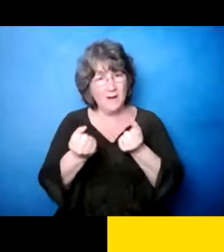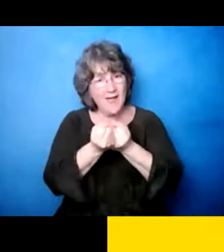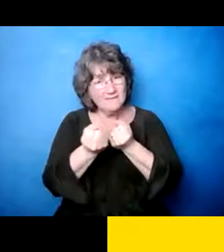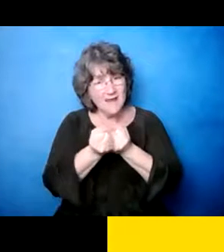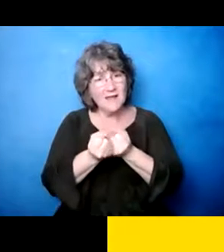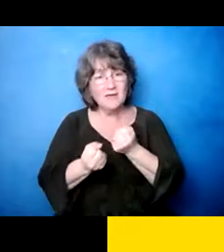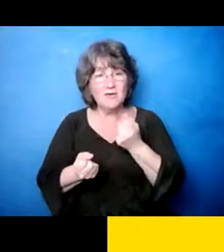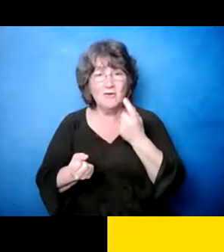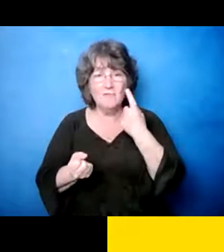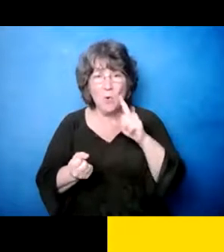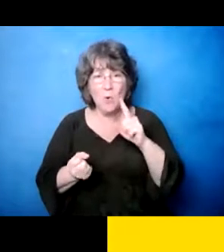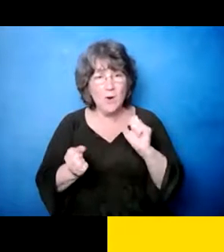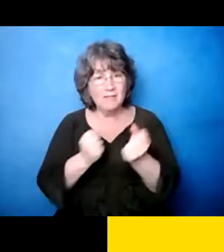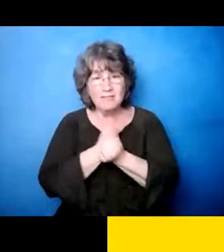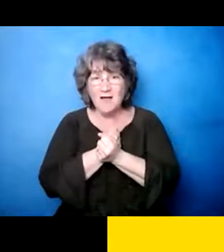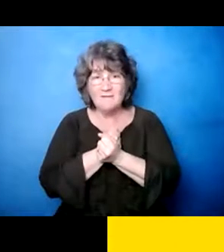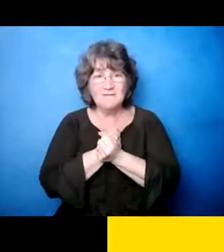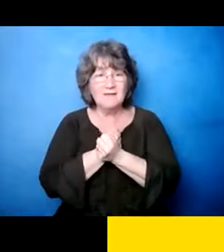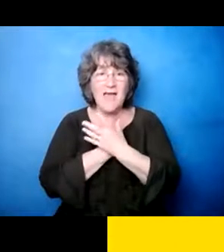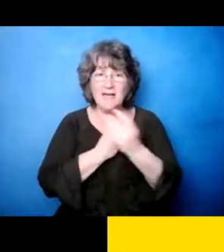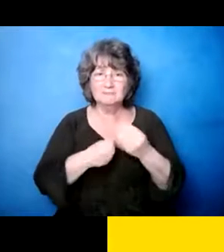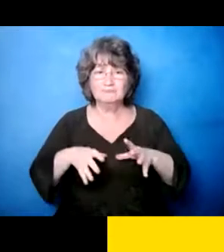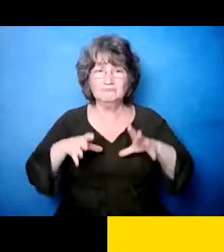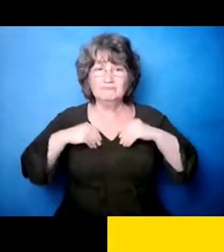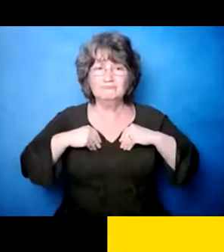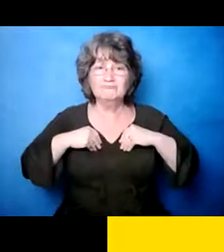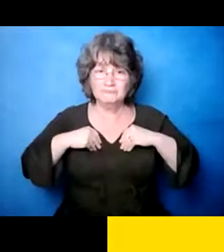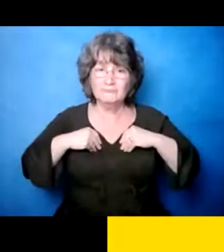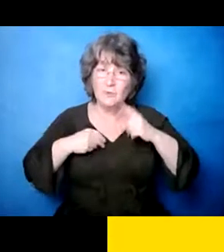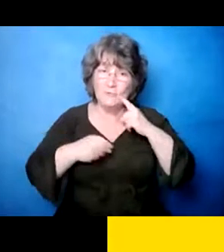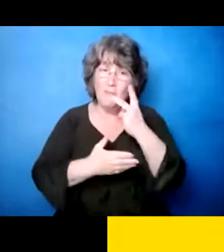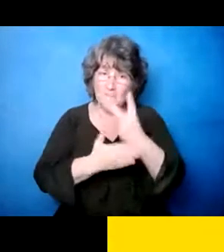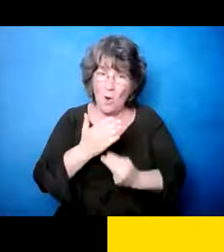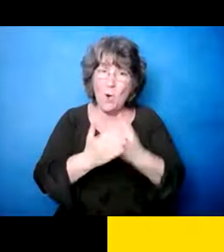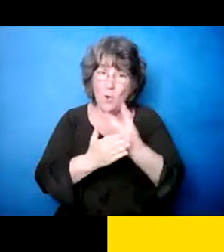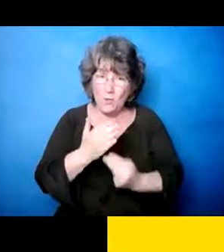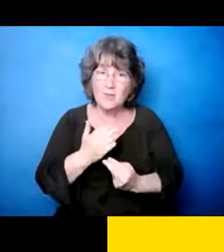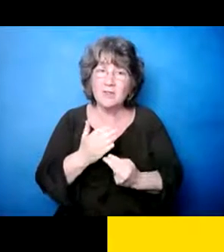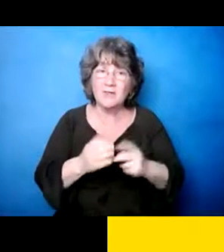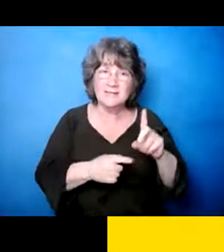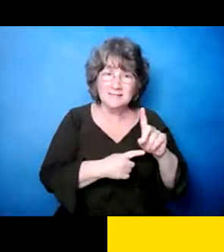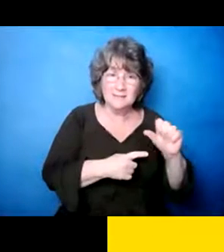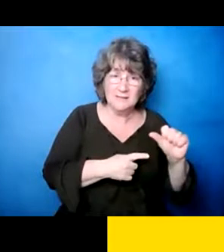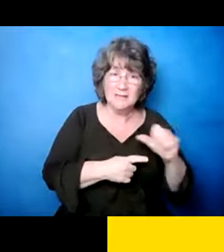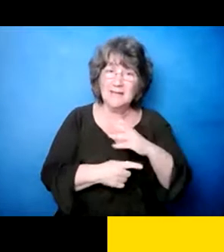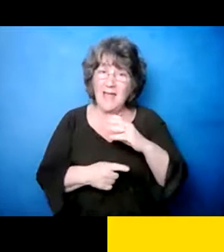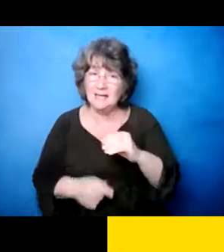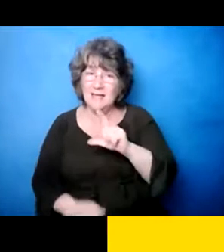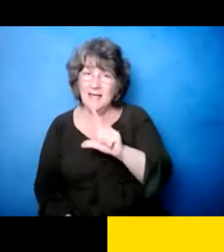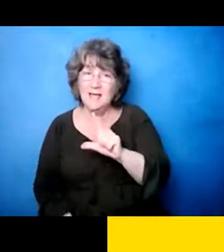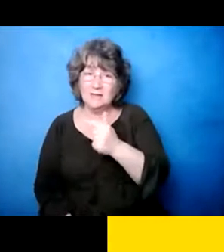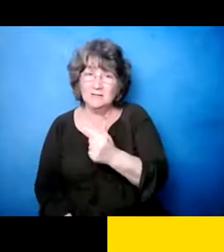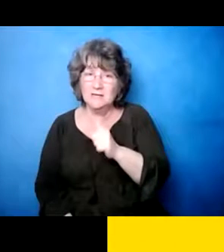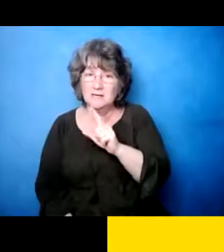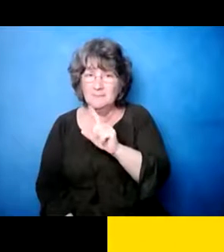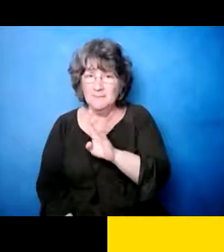y yo, eh, me siento como defensora de ambas comunidades y acepta, aceptación. Siento esa aceptación